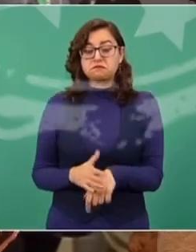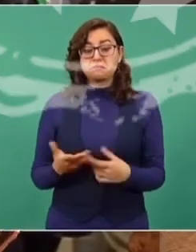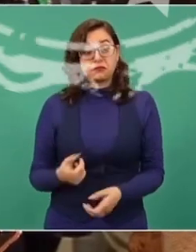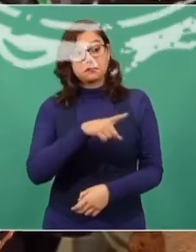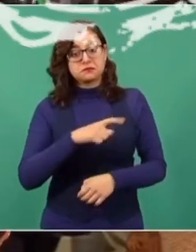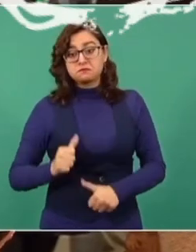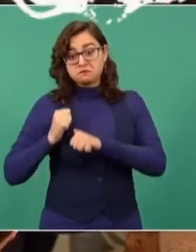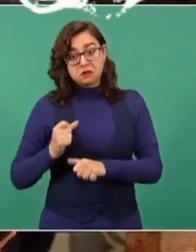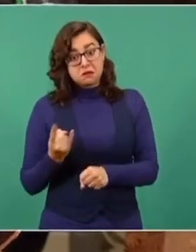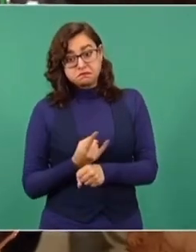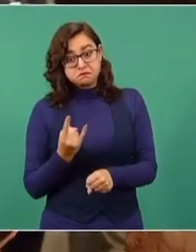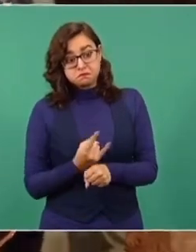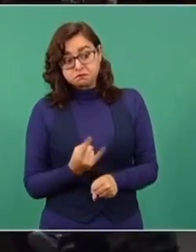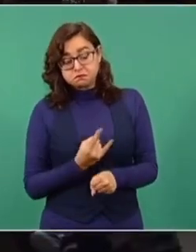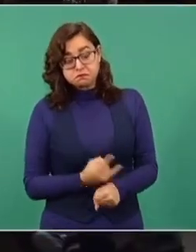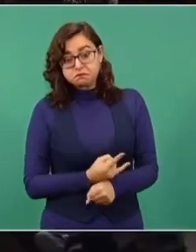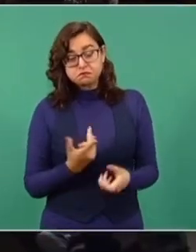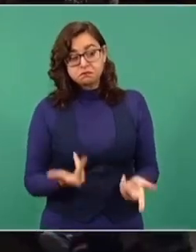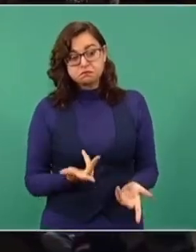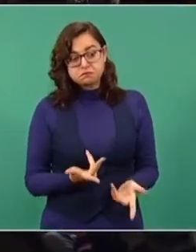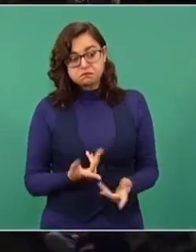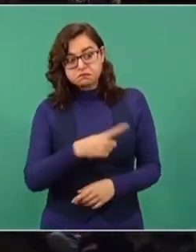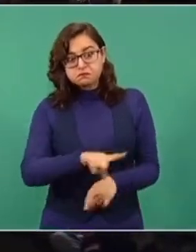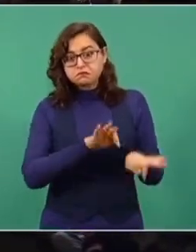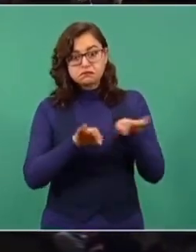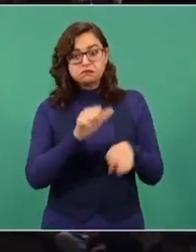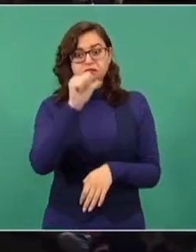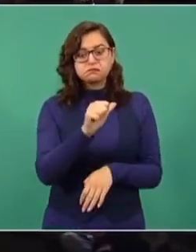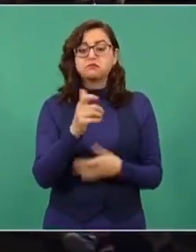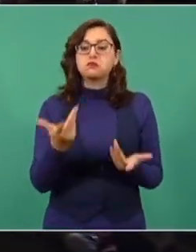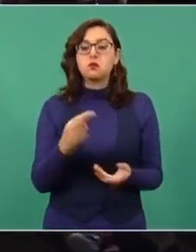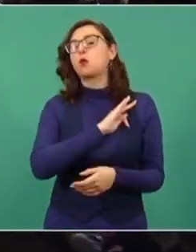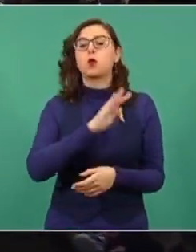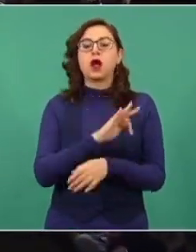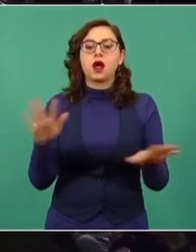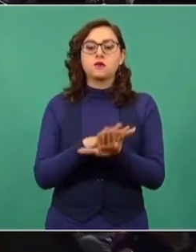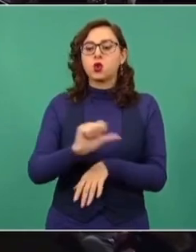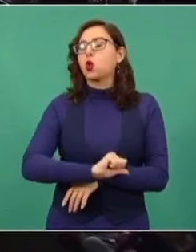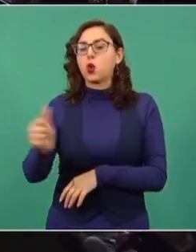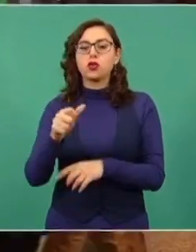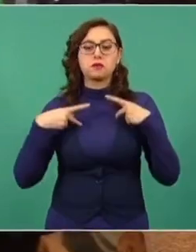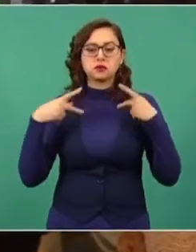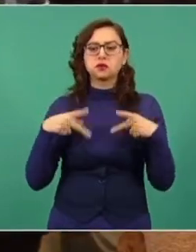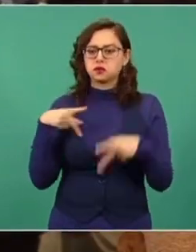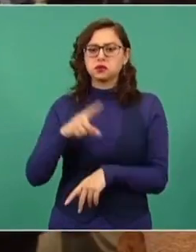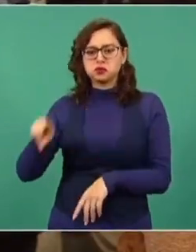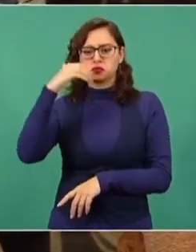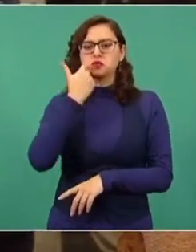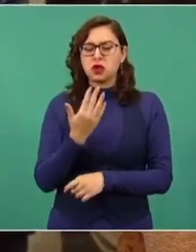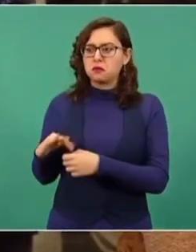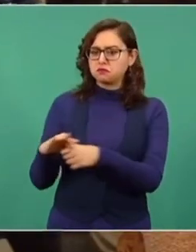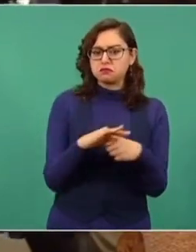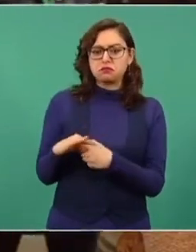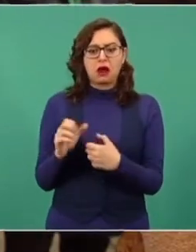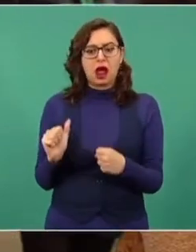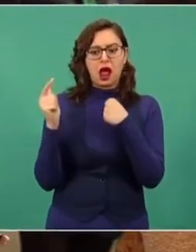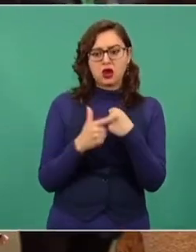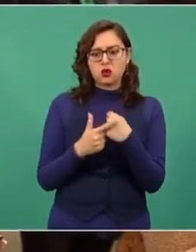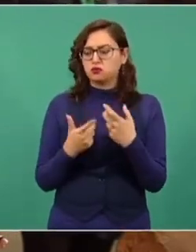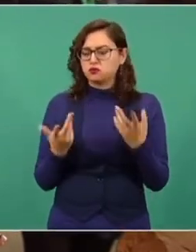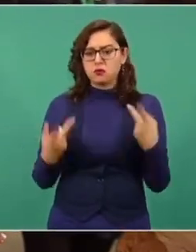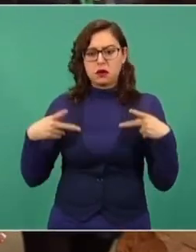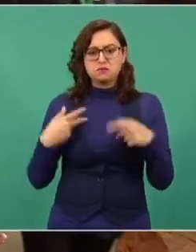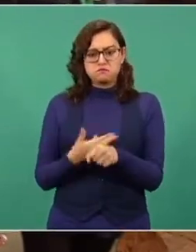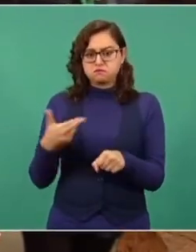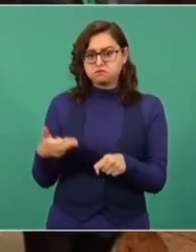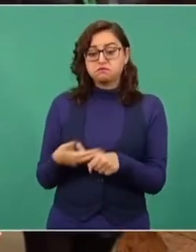Si autoridades correspondientes no pueden llevar a cabo las labores para las que están asignadas, puedan ser sustituidas por personas que sí puedan llevar a cabo estas tareas o estas labores que la